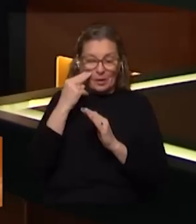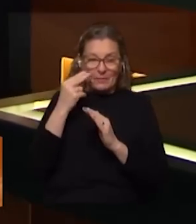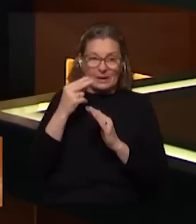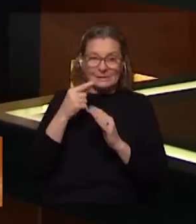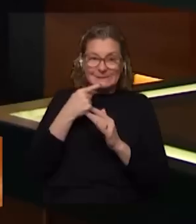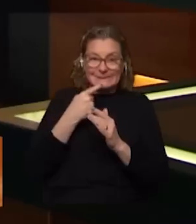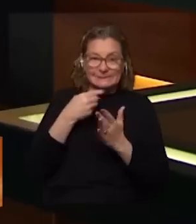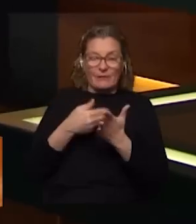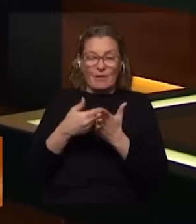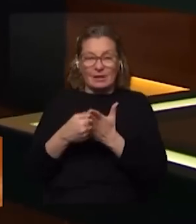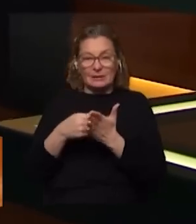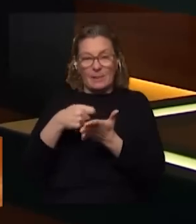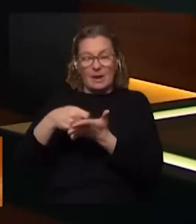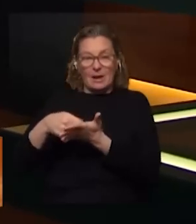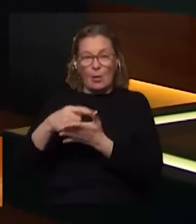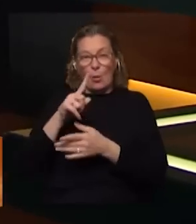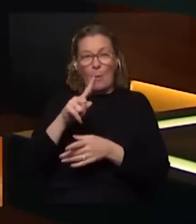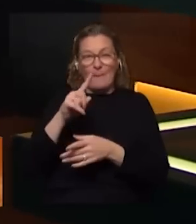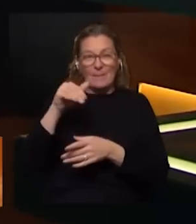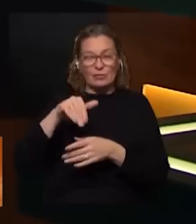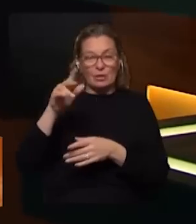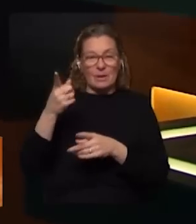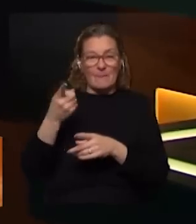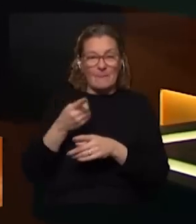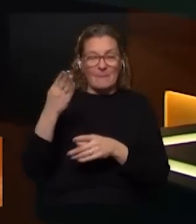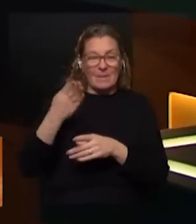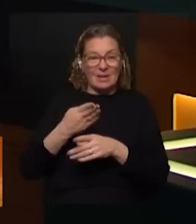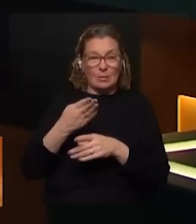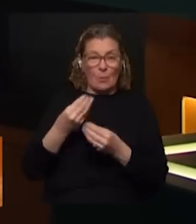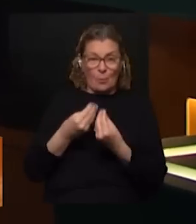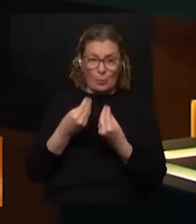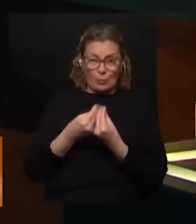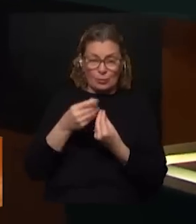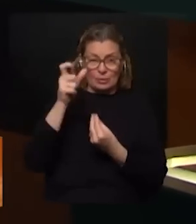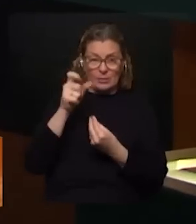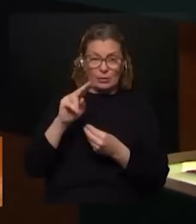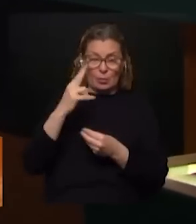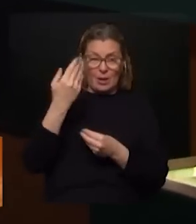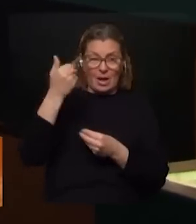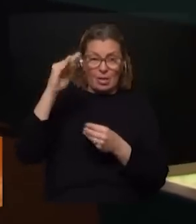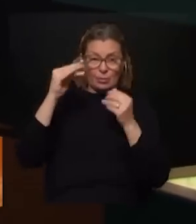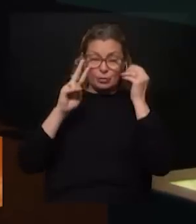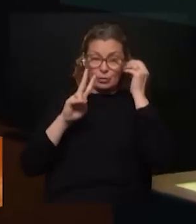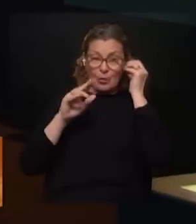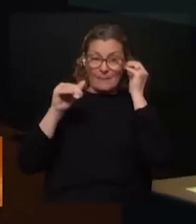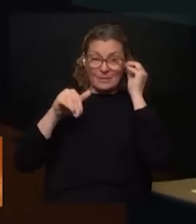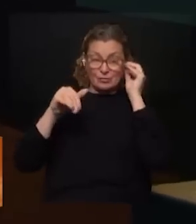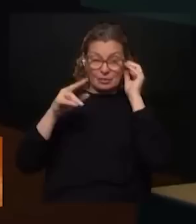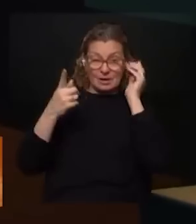que esto está afectando un millón y medio más o menos estamos hablando de muchísimas personas y Uruguay los adultos son dos millones y medio